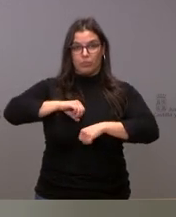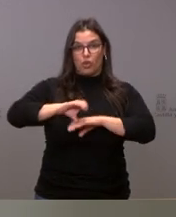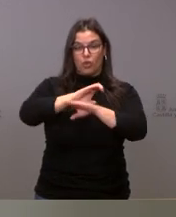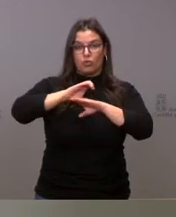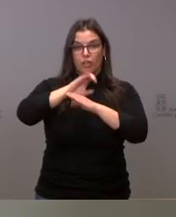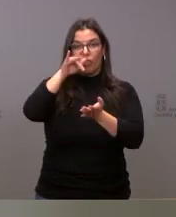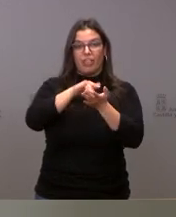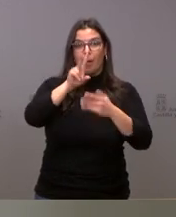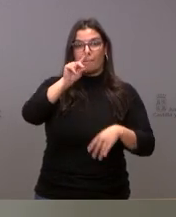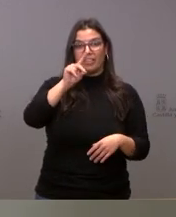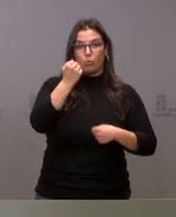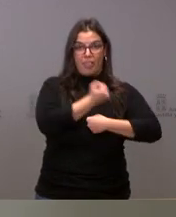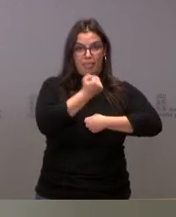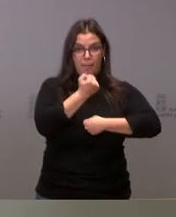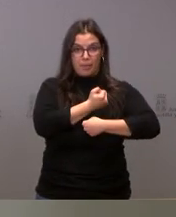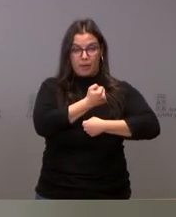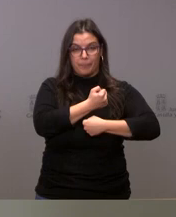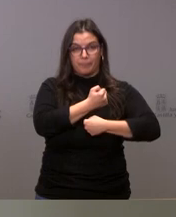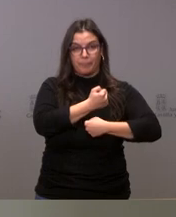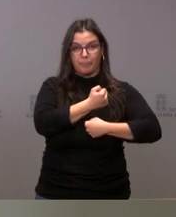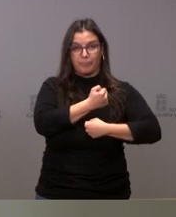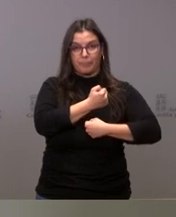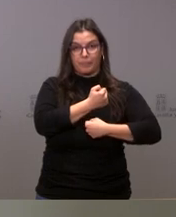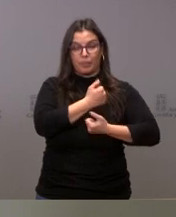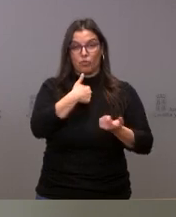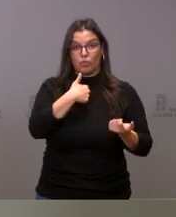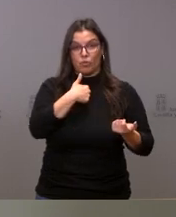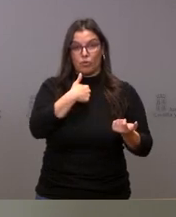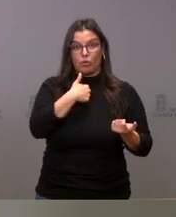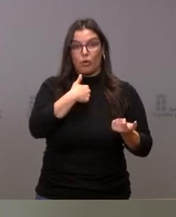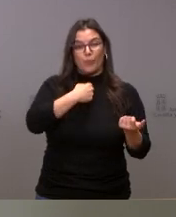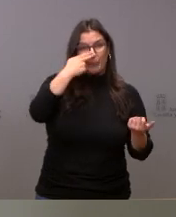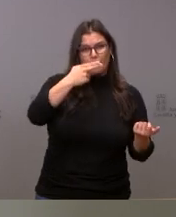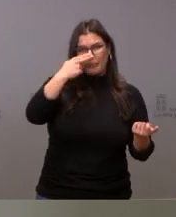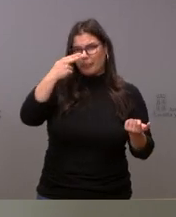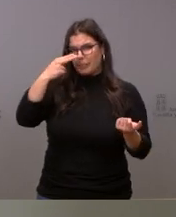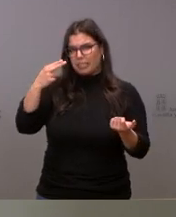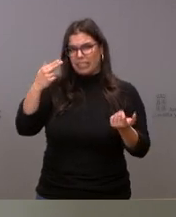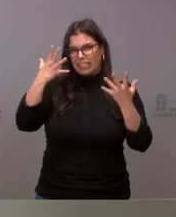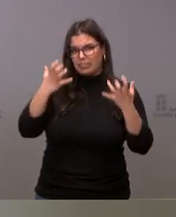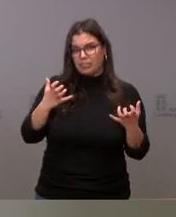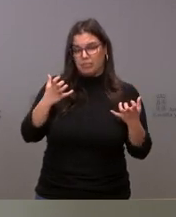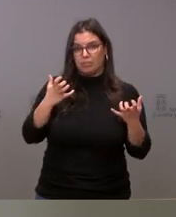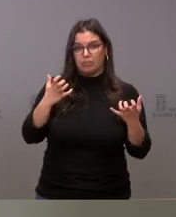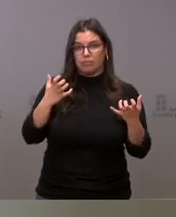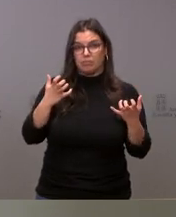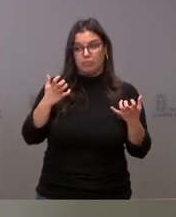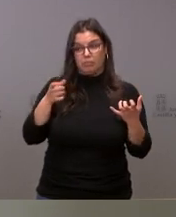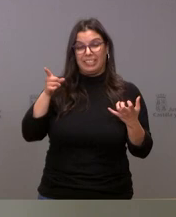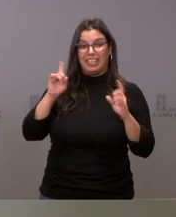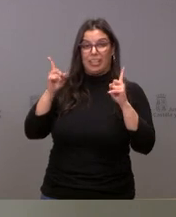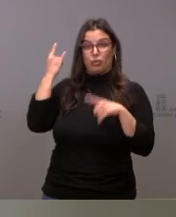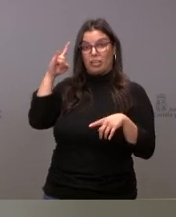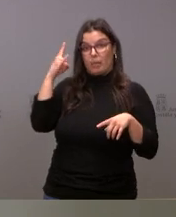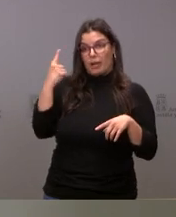21 de diciembre y que he hecho muchas visitas aparte de la que ha salido en Salamanca